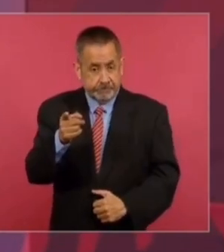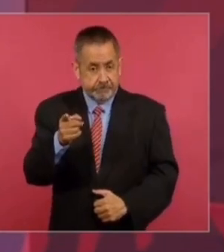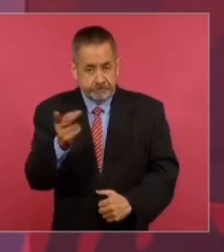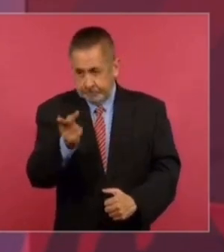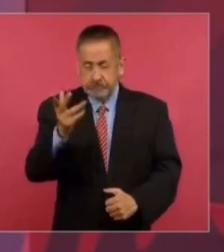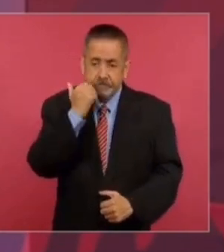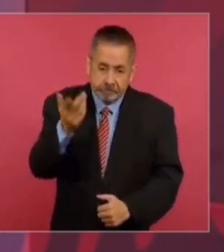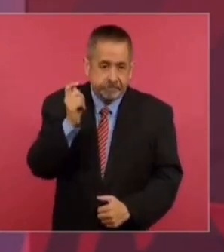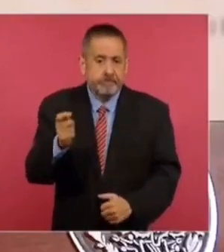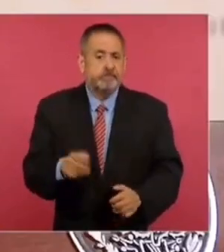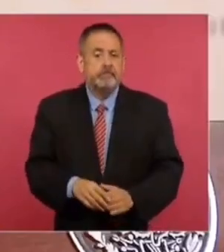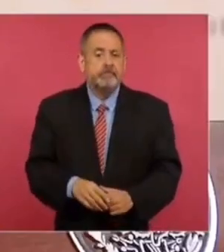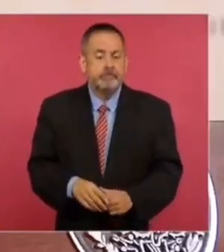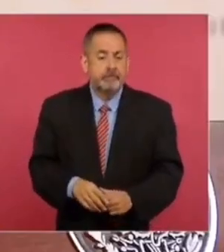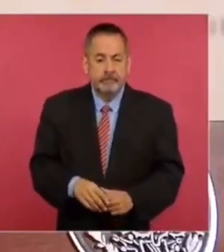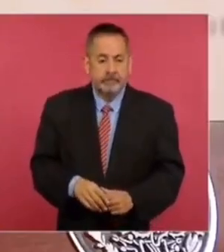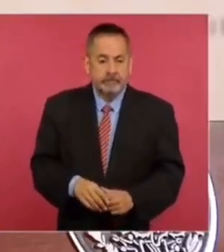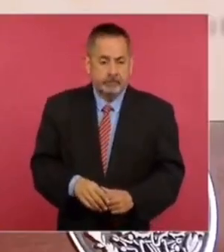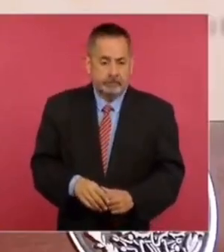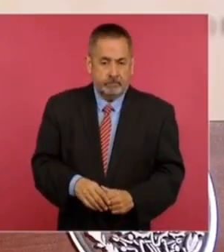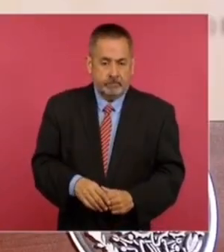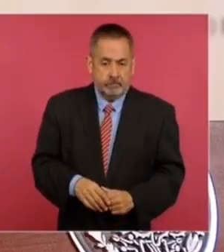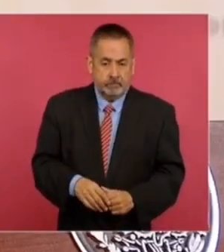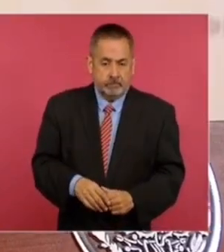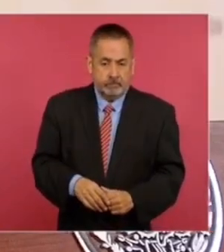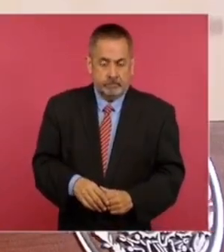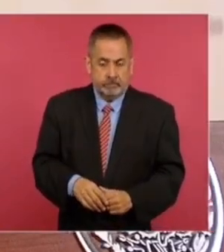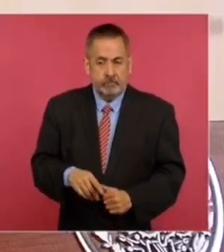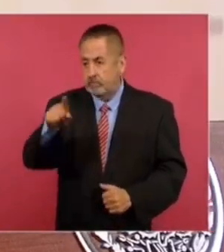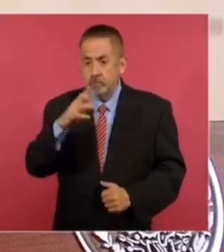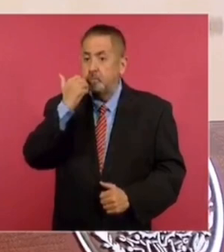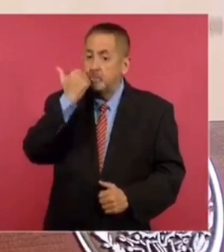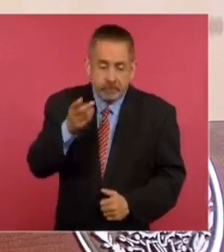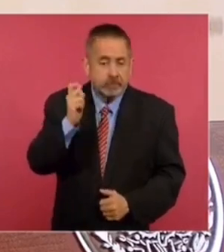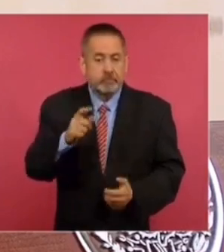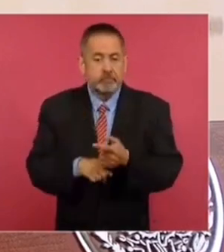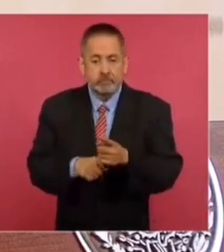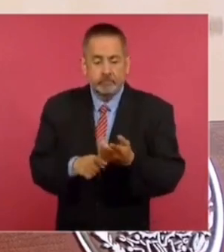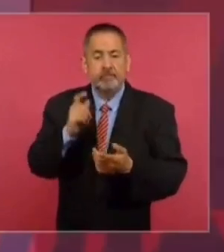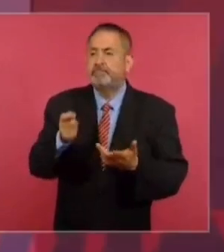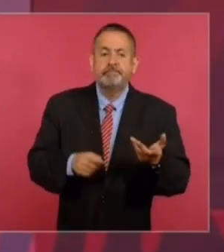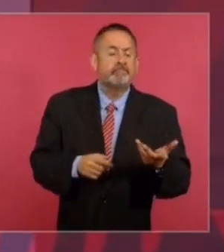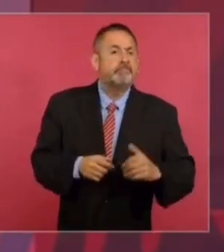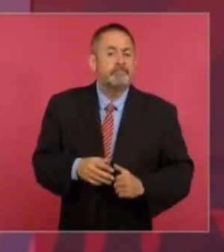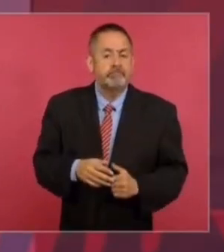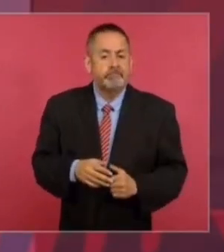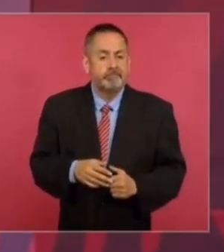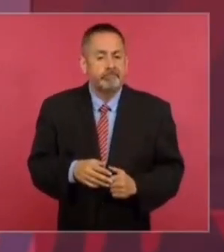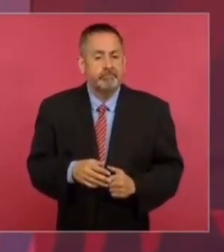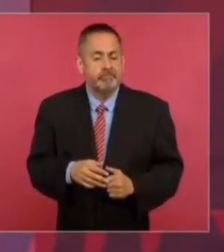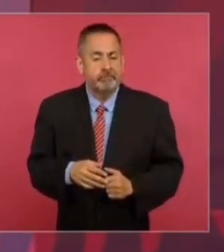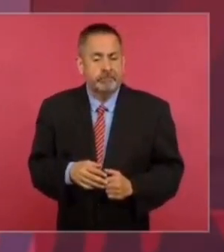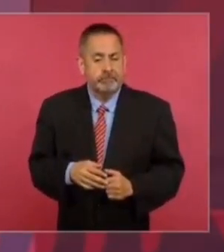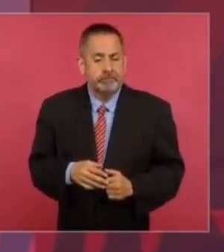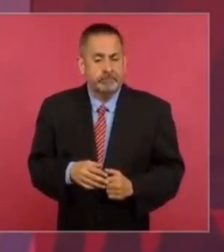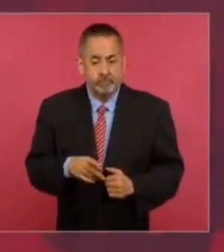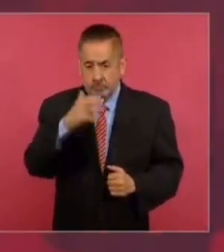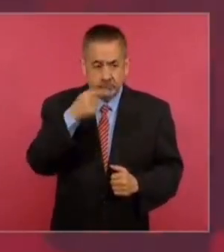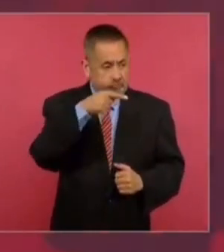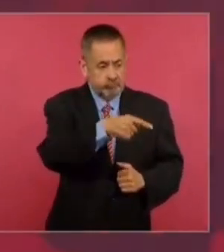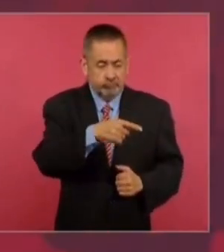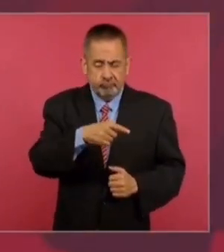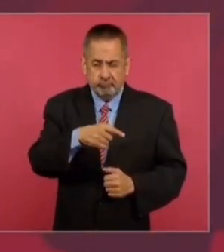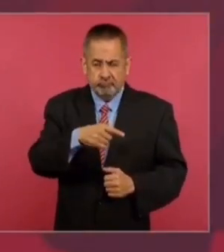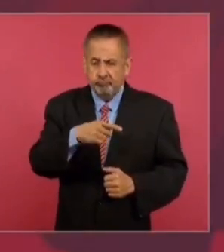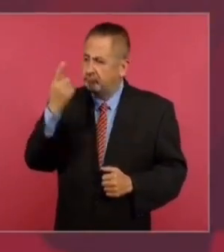¿Quieres que se utilice la fuerza bruta para enfrentar